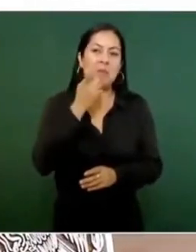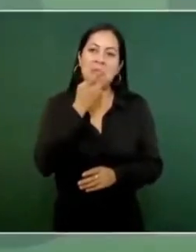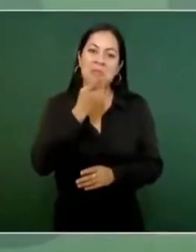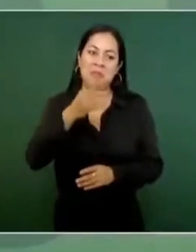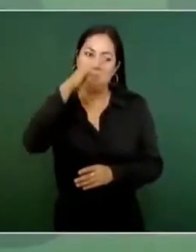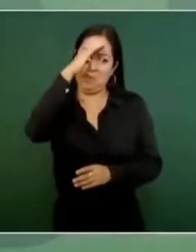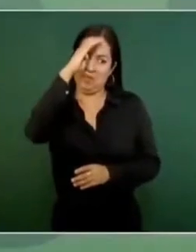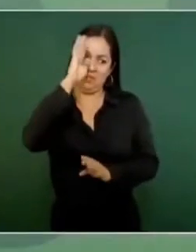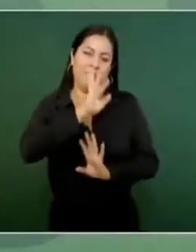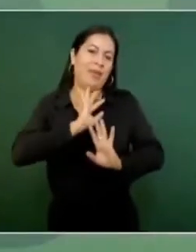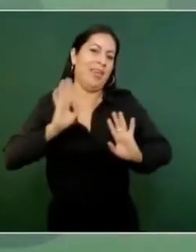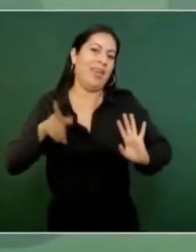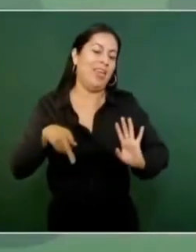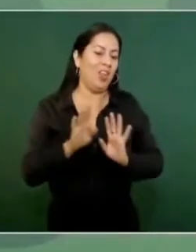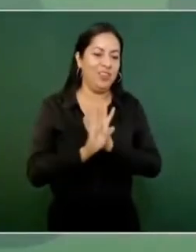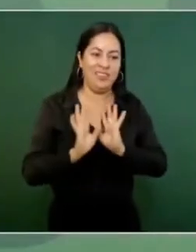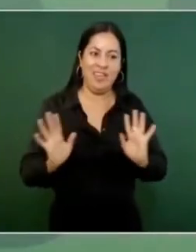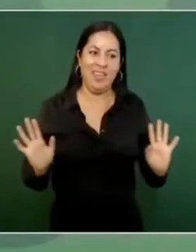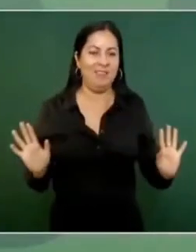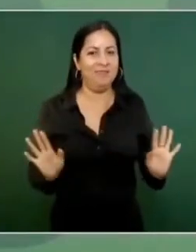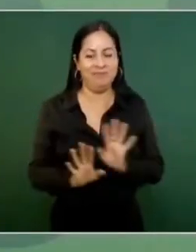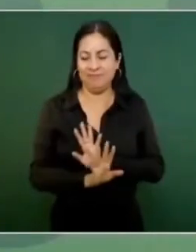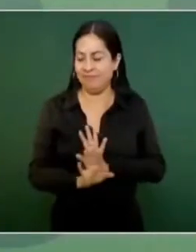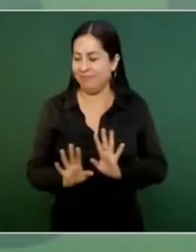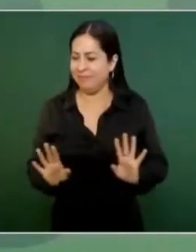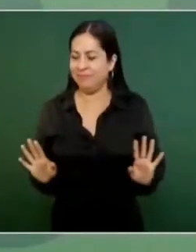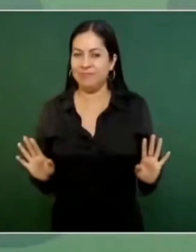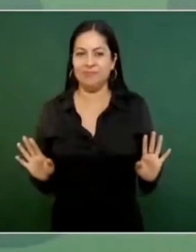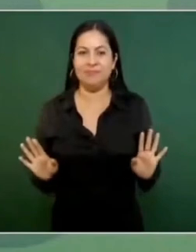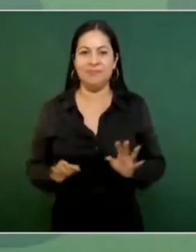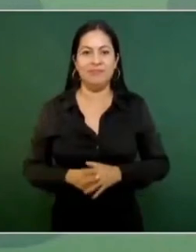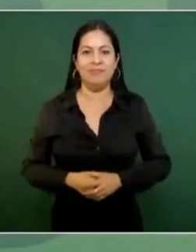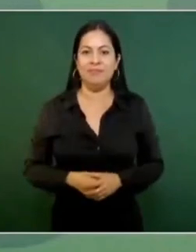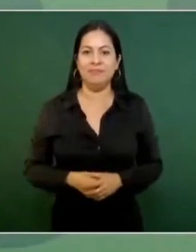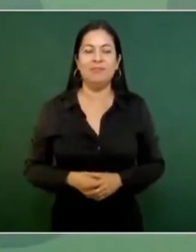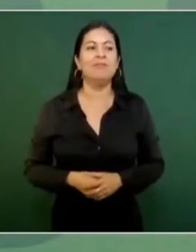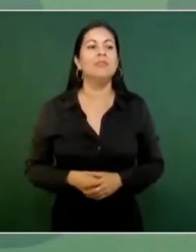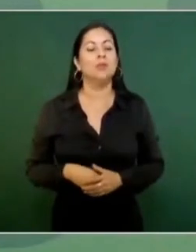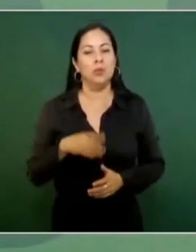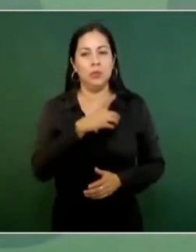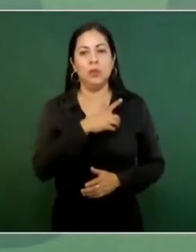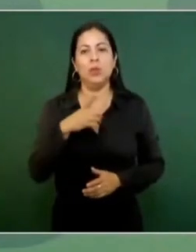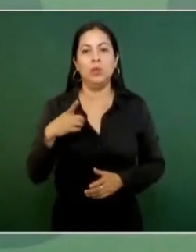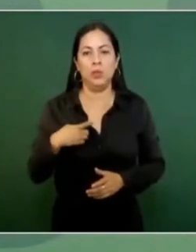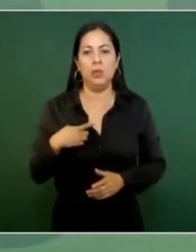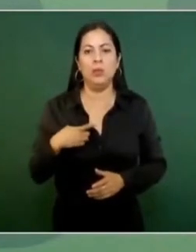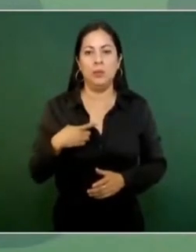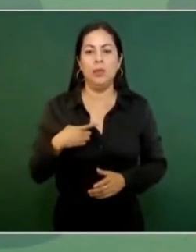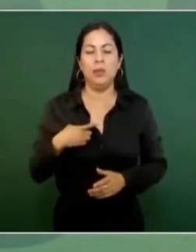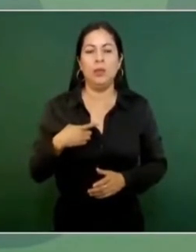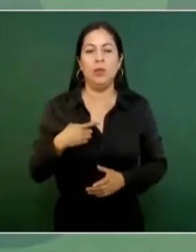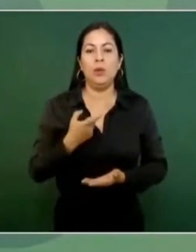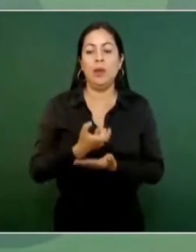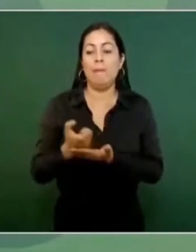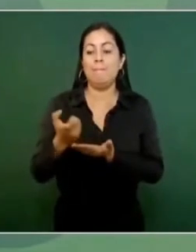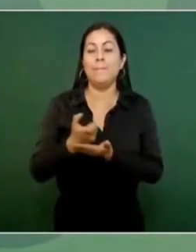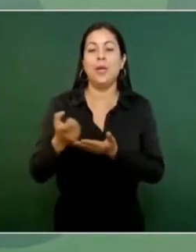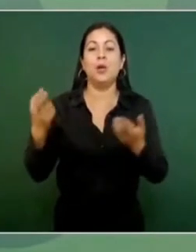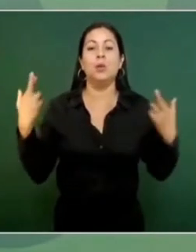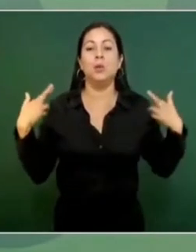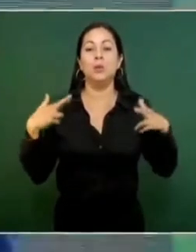Pero ya es lo que tiene que ver con los sueldos y con